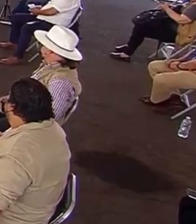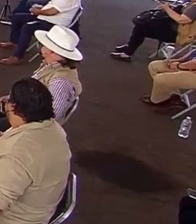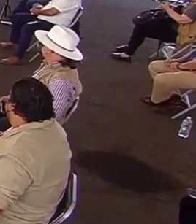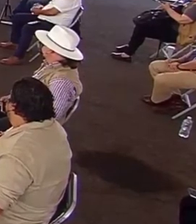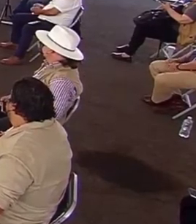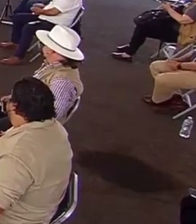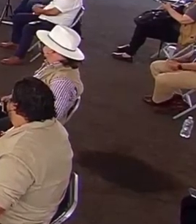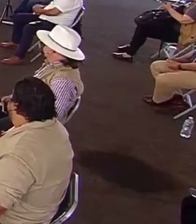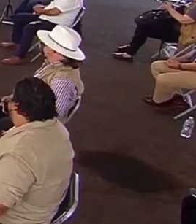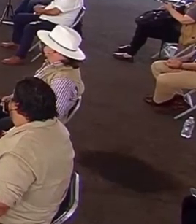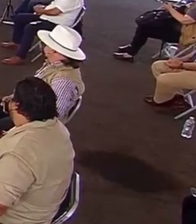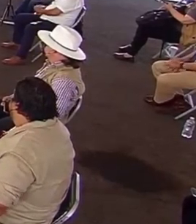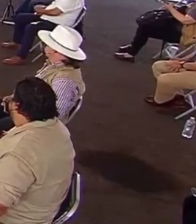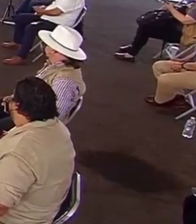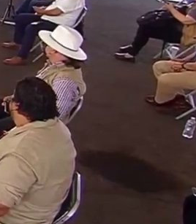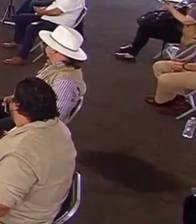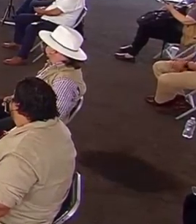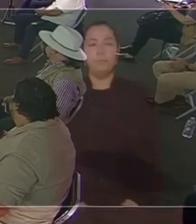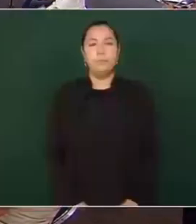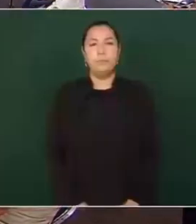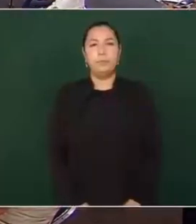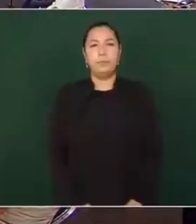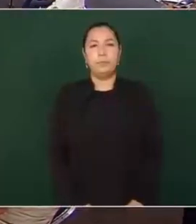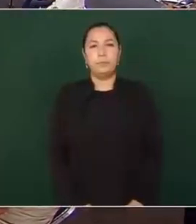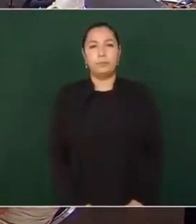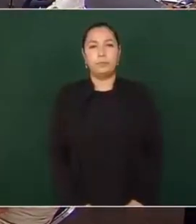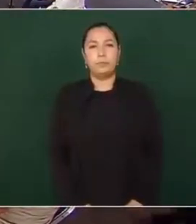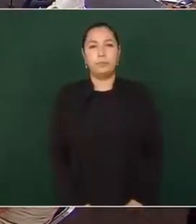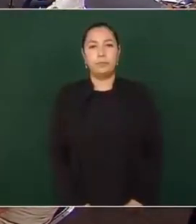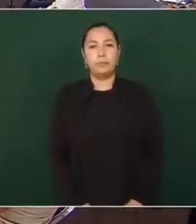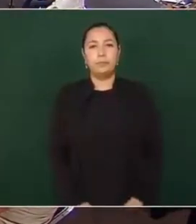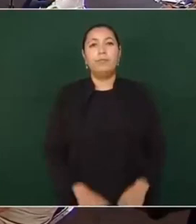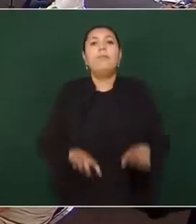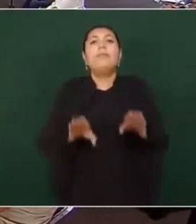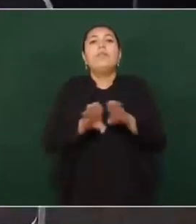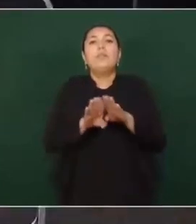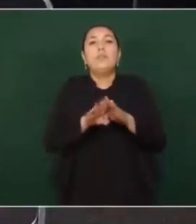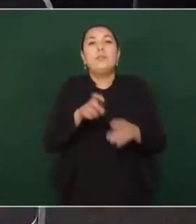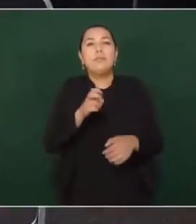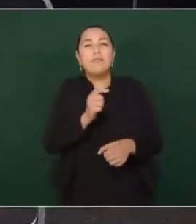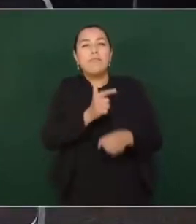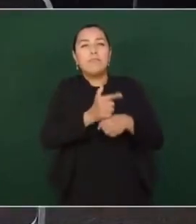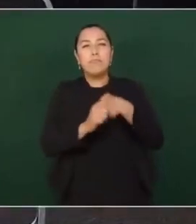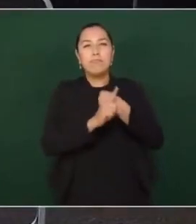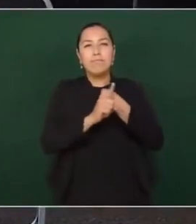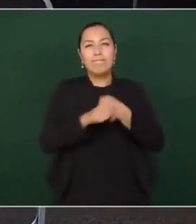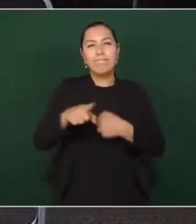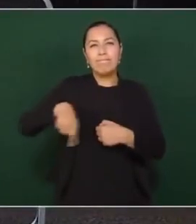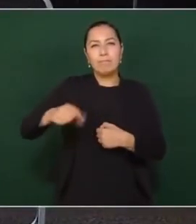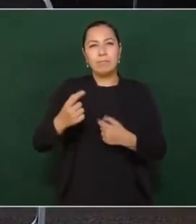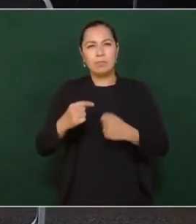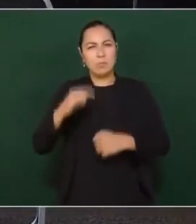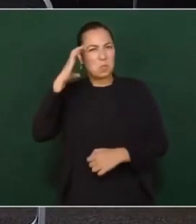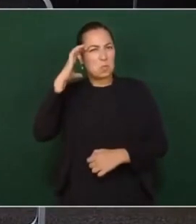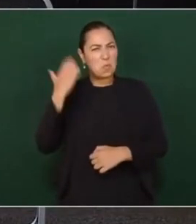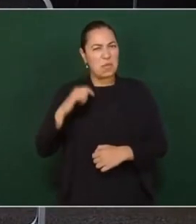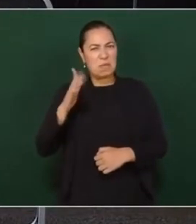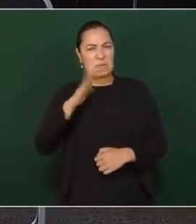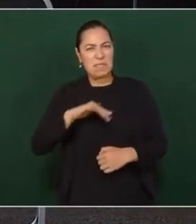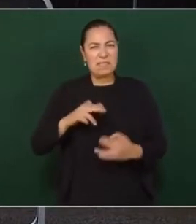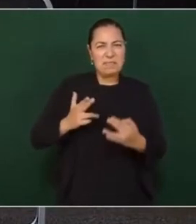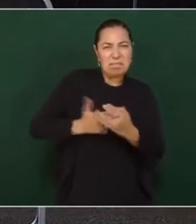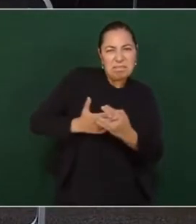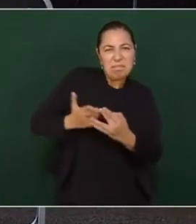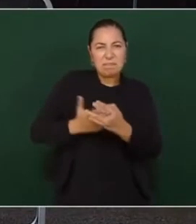atacar este tipo de problemáticas. Si bien vemos la disminución, pues los hallazgos son cometidos con mazaña. Y en otra pregunta,